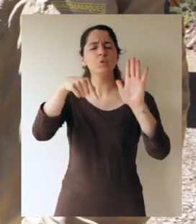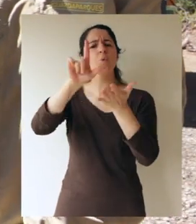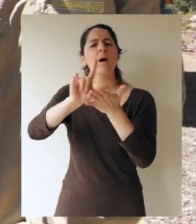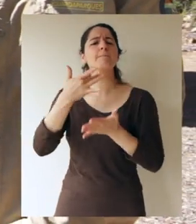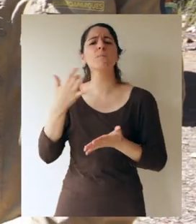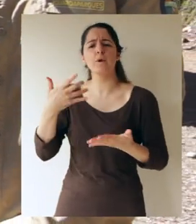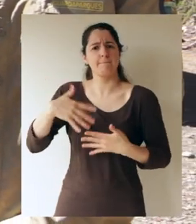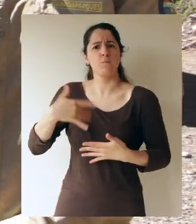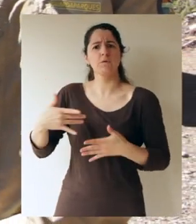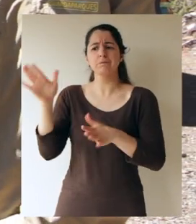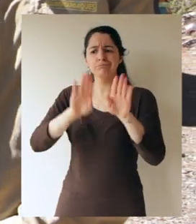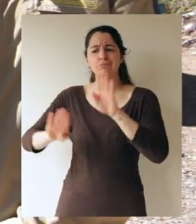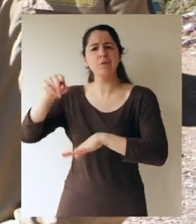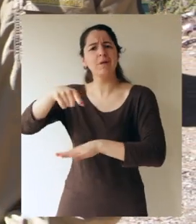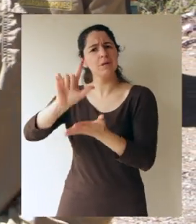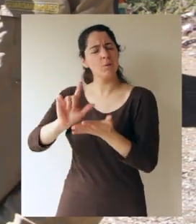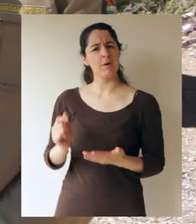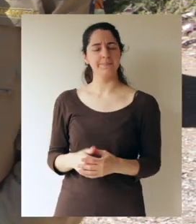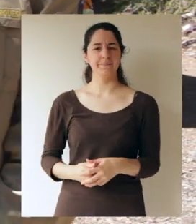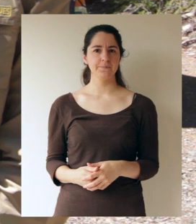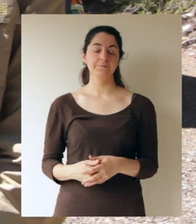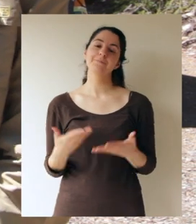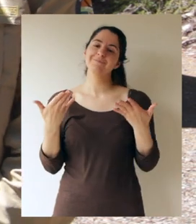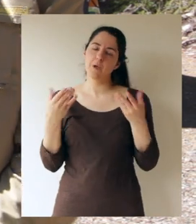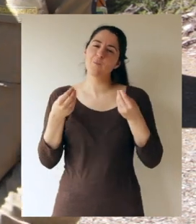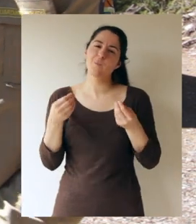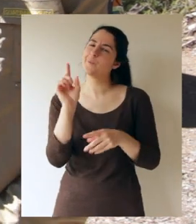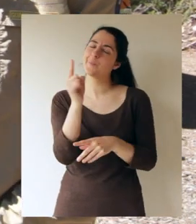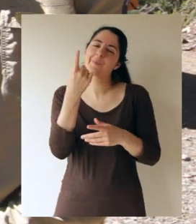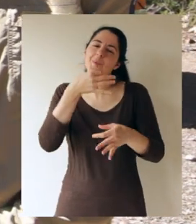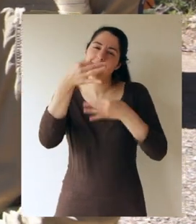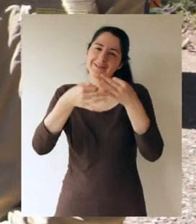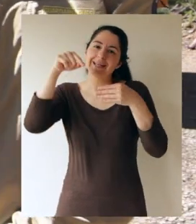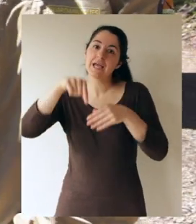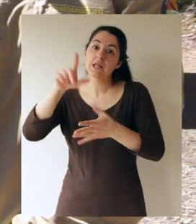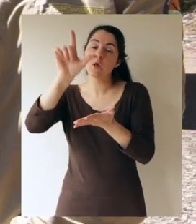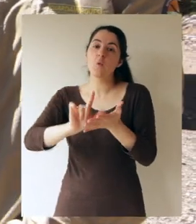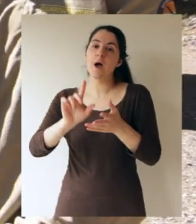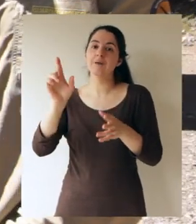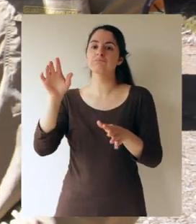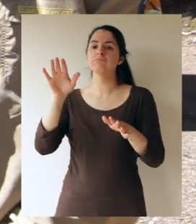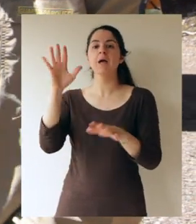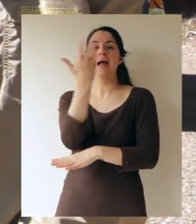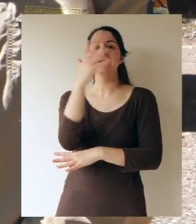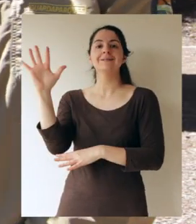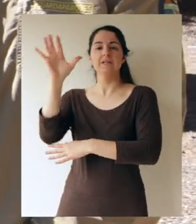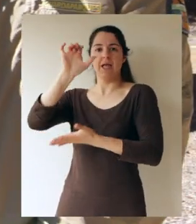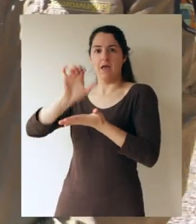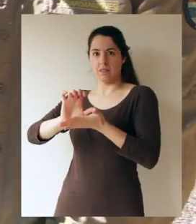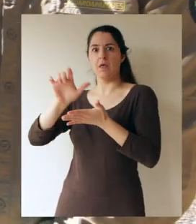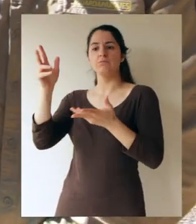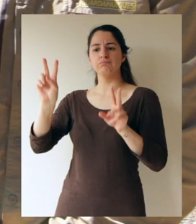importante conservar un lugar como este? Bueno, en primer lugar, esto es un área conservada, área silvestre del Estado,